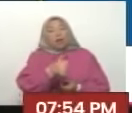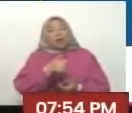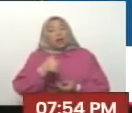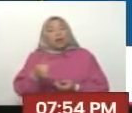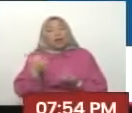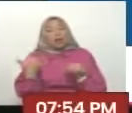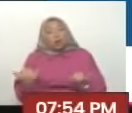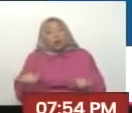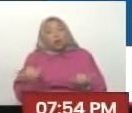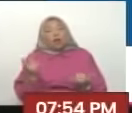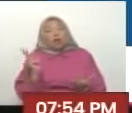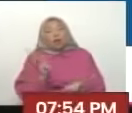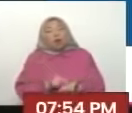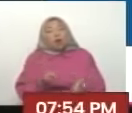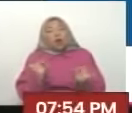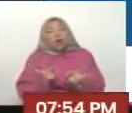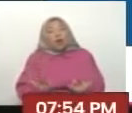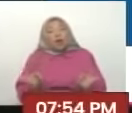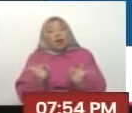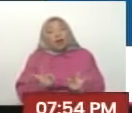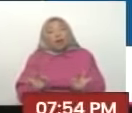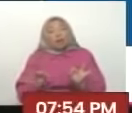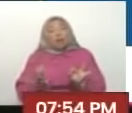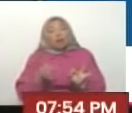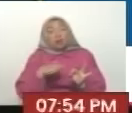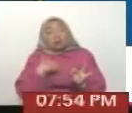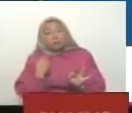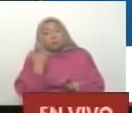modesta Desde donde esté Que nadie se Subestime